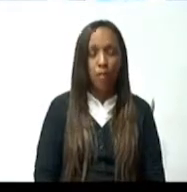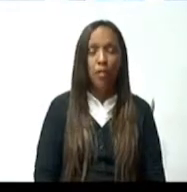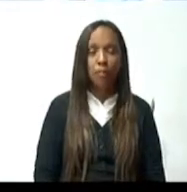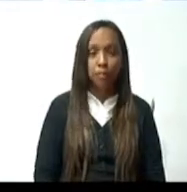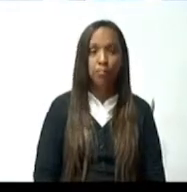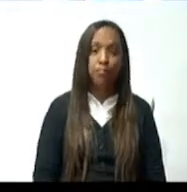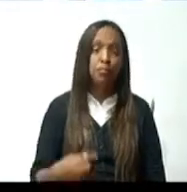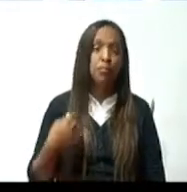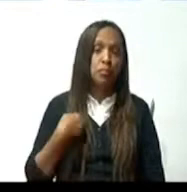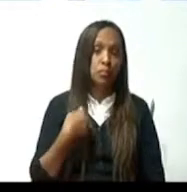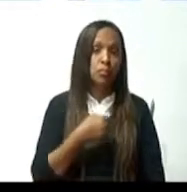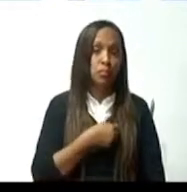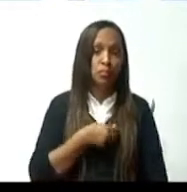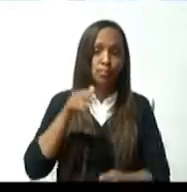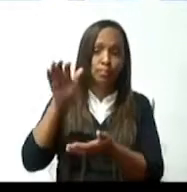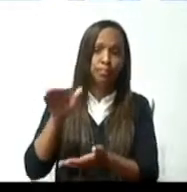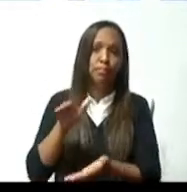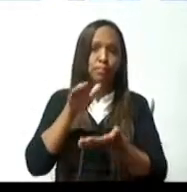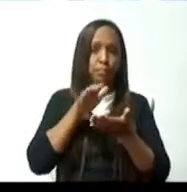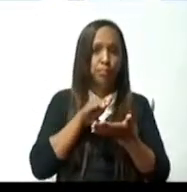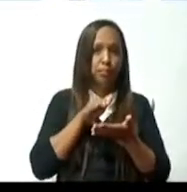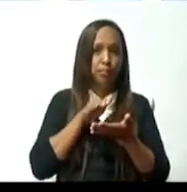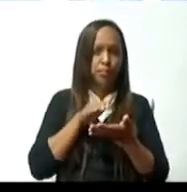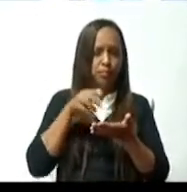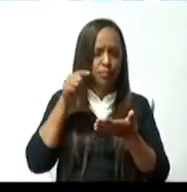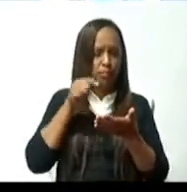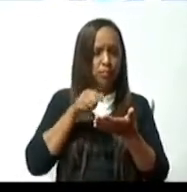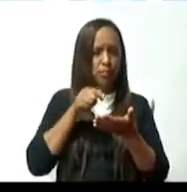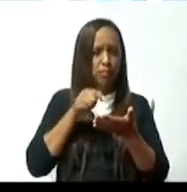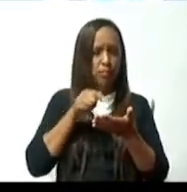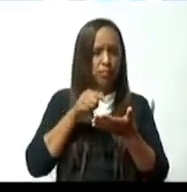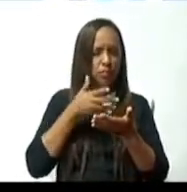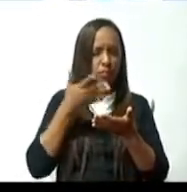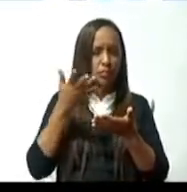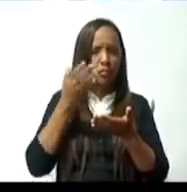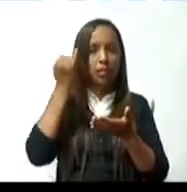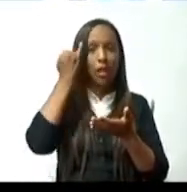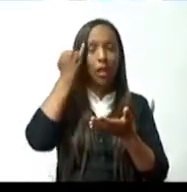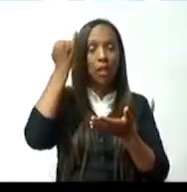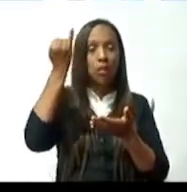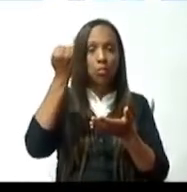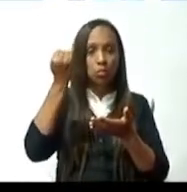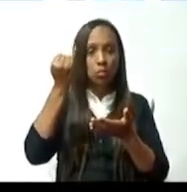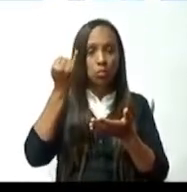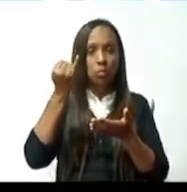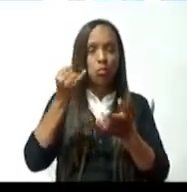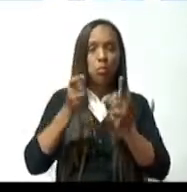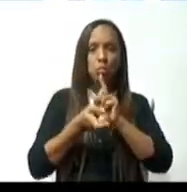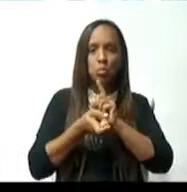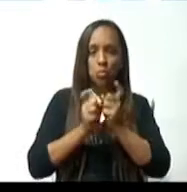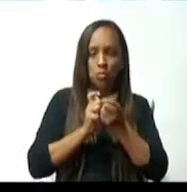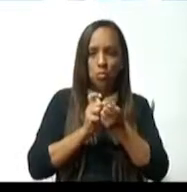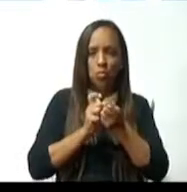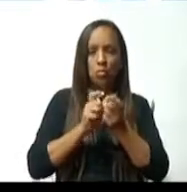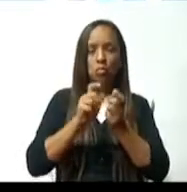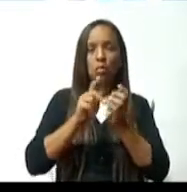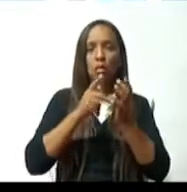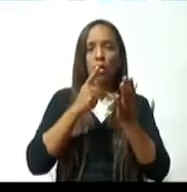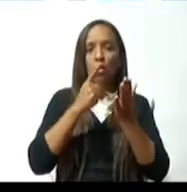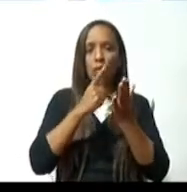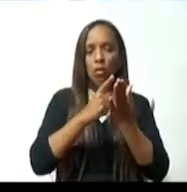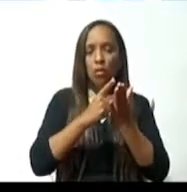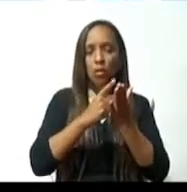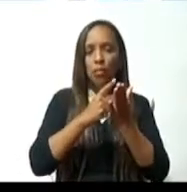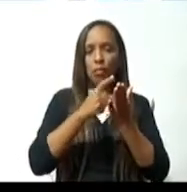general de gastos públicos de la República Dominicana, mediante el mecanismo legal que se conoce como presupuesto